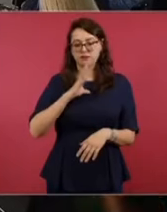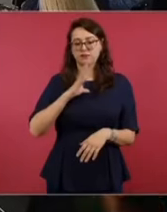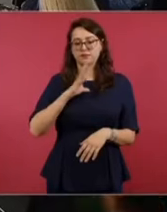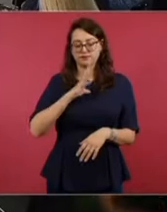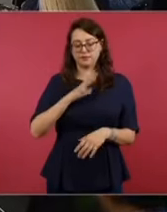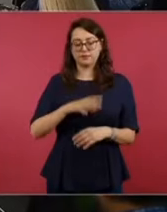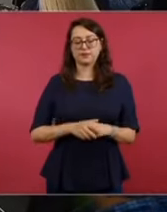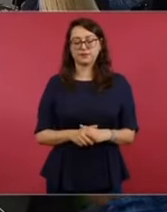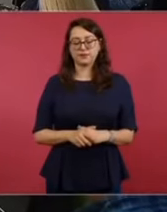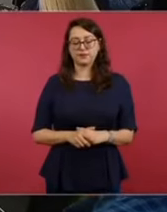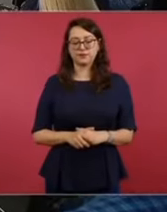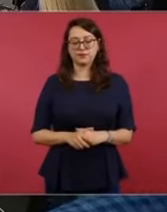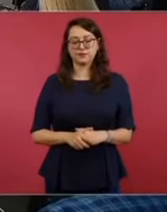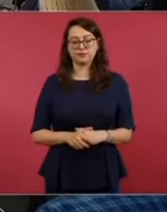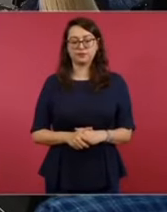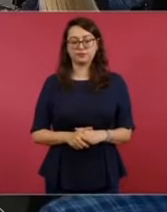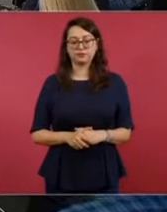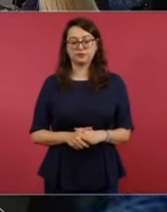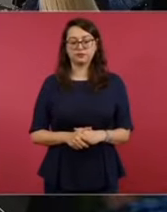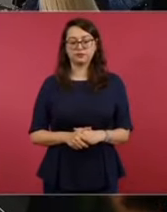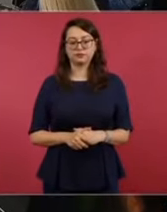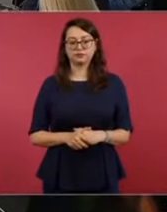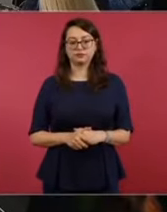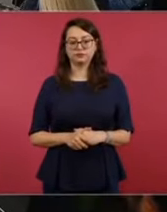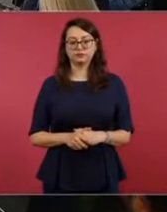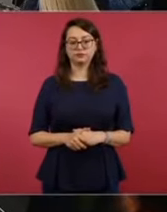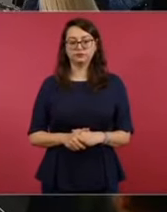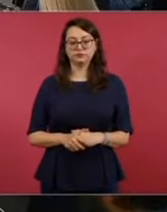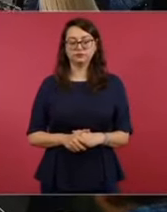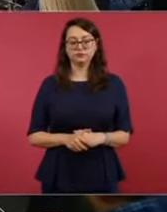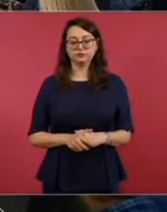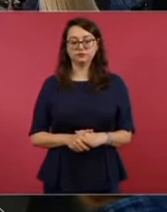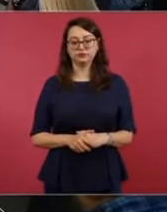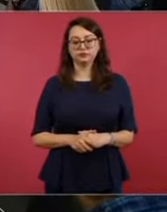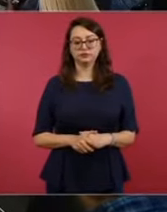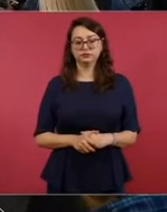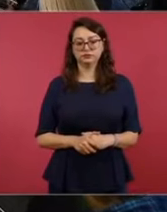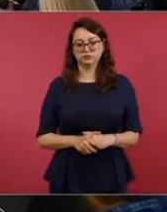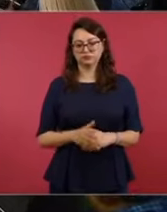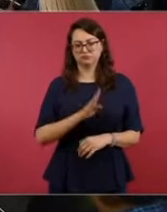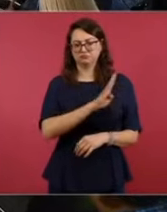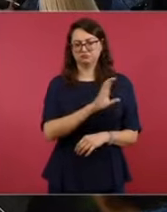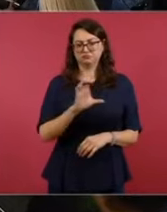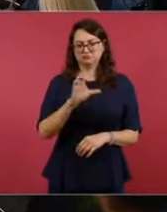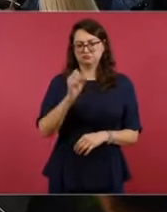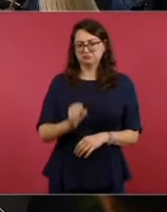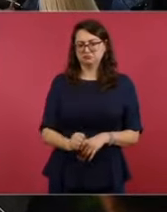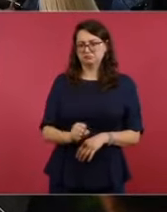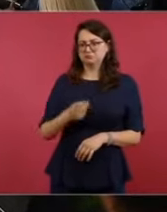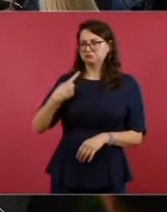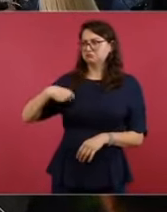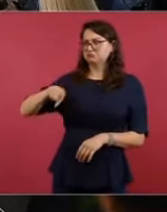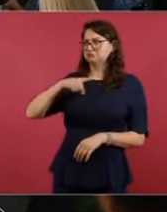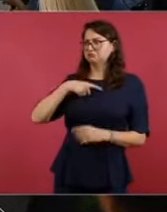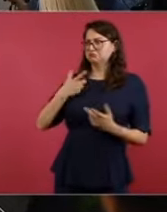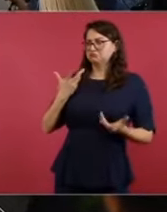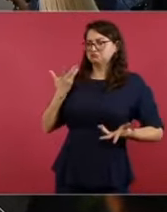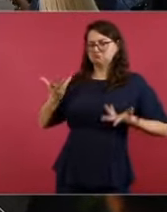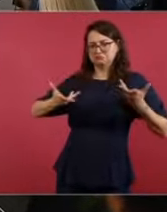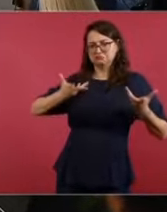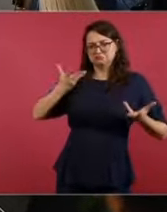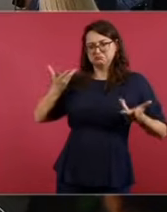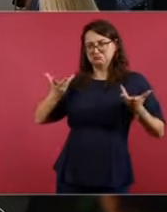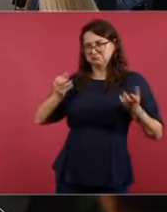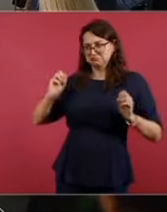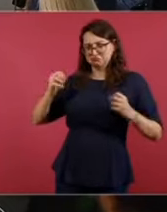porque hubo un reclamo de los de Baja California Sur, con razón,